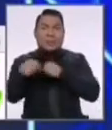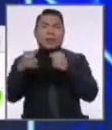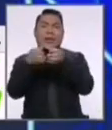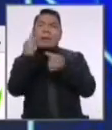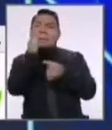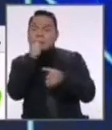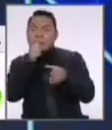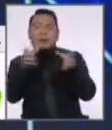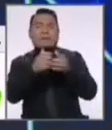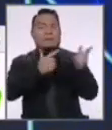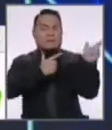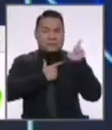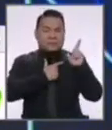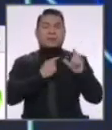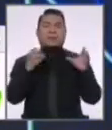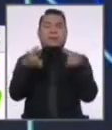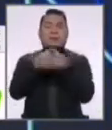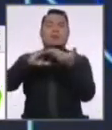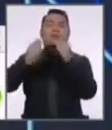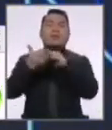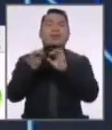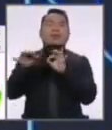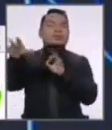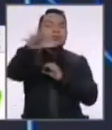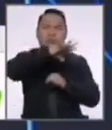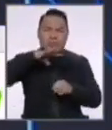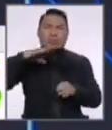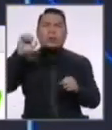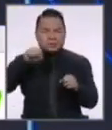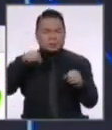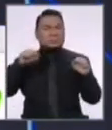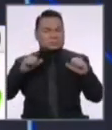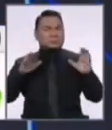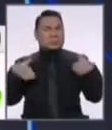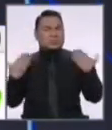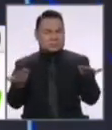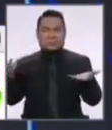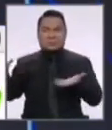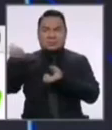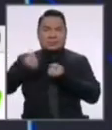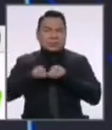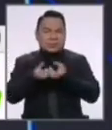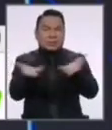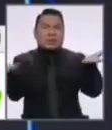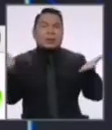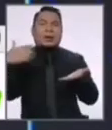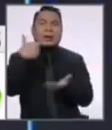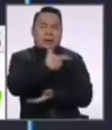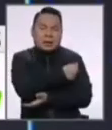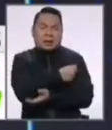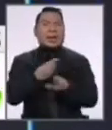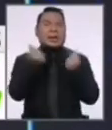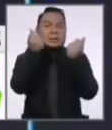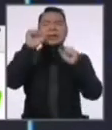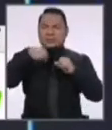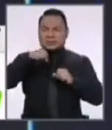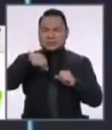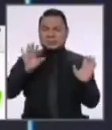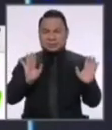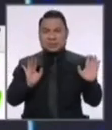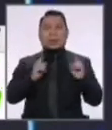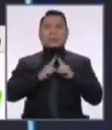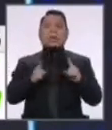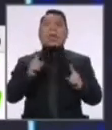privado, fuerzas armadas, comités comunitarios anti-COVID, para garantizar la distribución lo más rápida y efectiva posible. Eso sí,